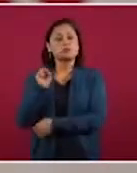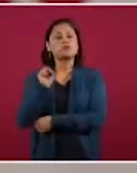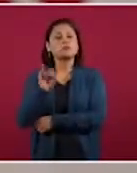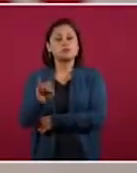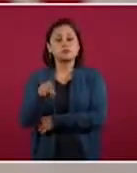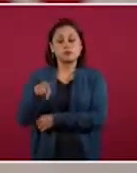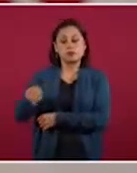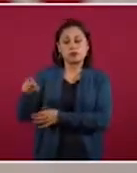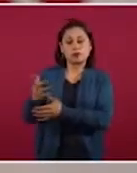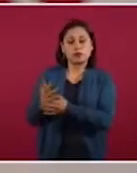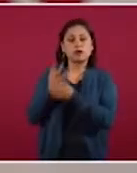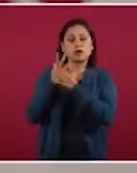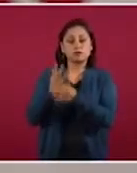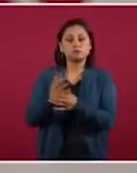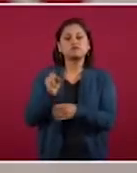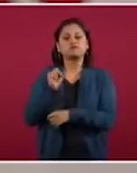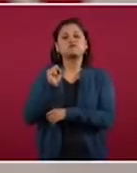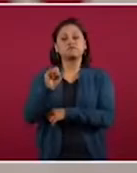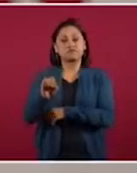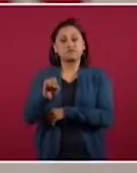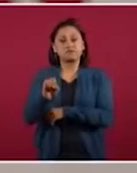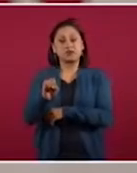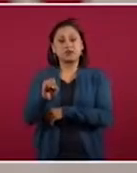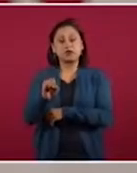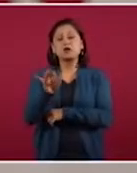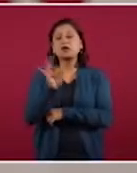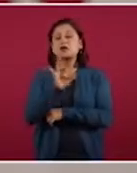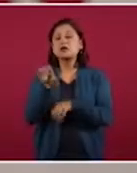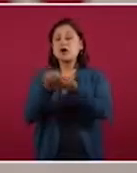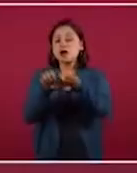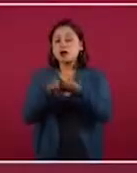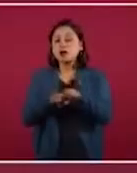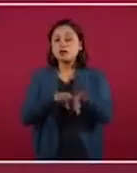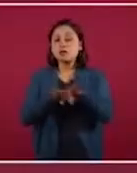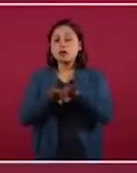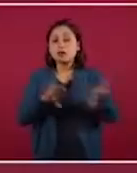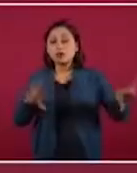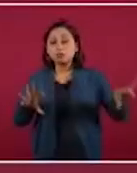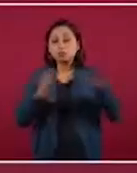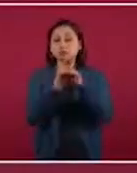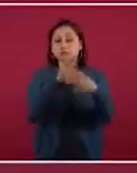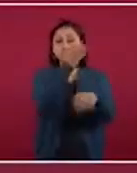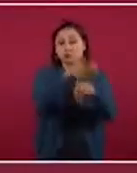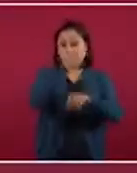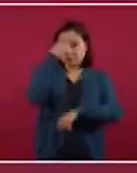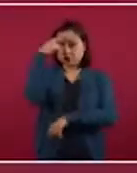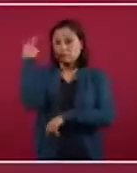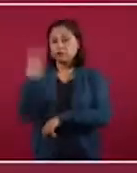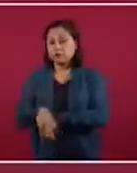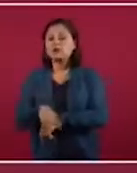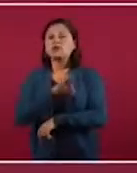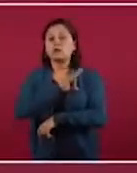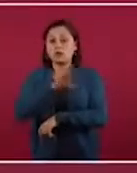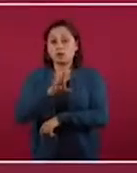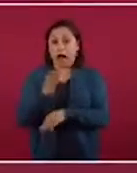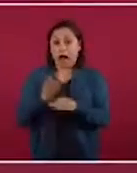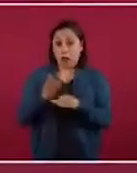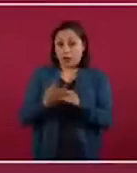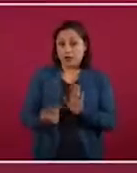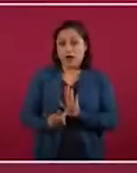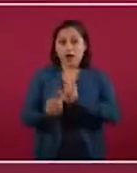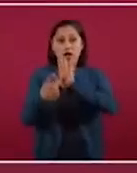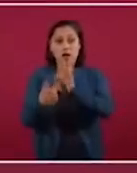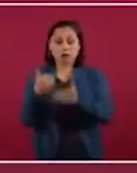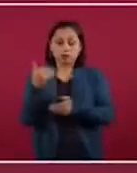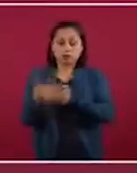un buen ejemplo de la cooperación estrecha entre México y los Estados Unidos. La información de los avances no se puede dar a conocer por